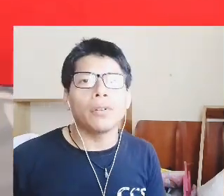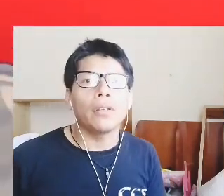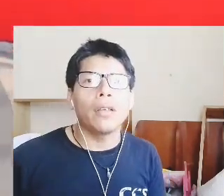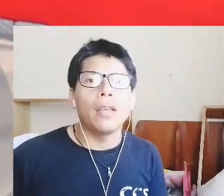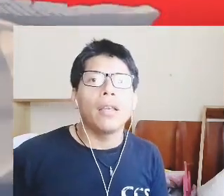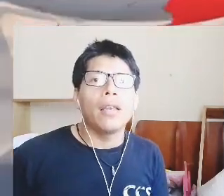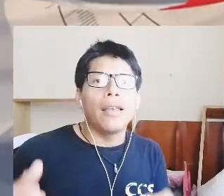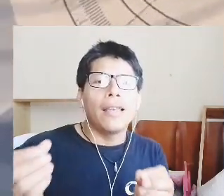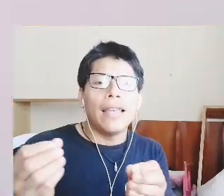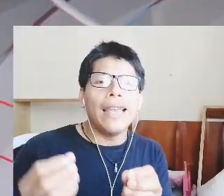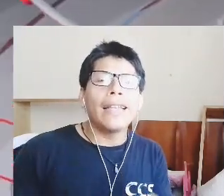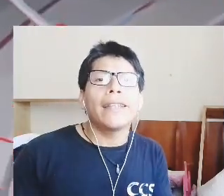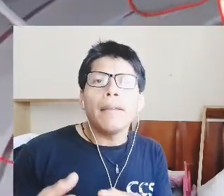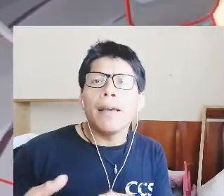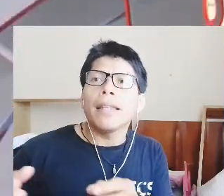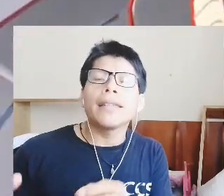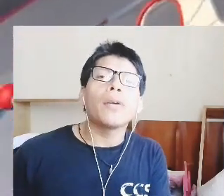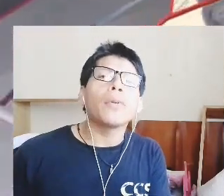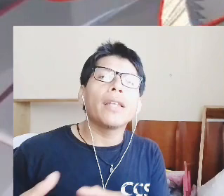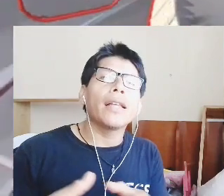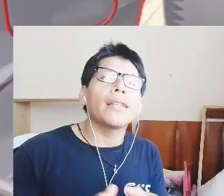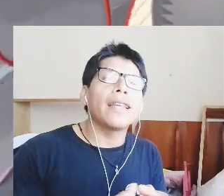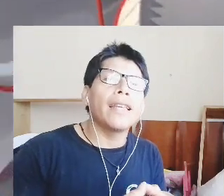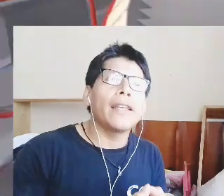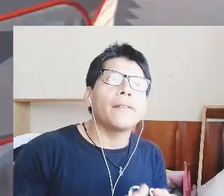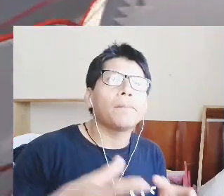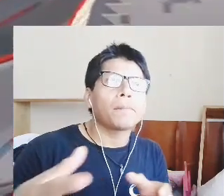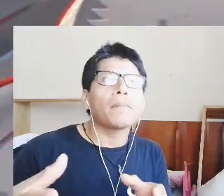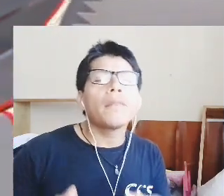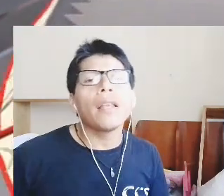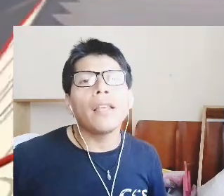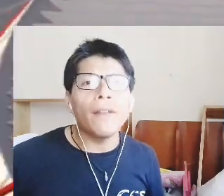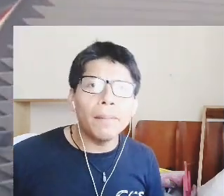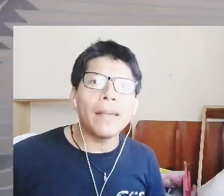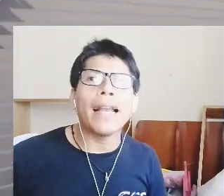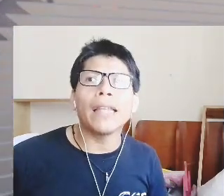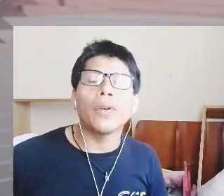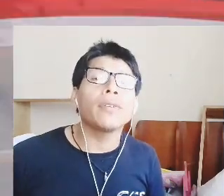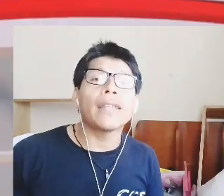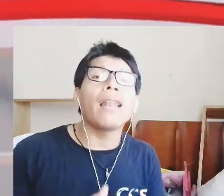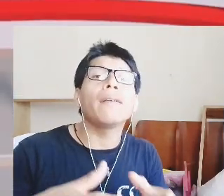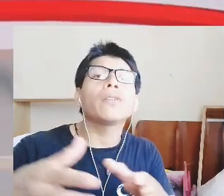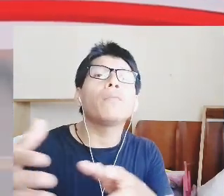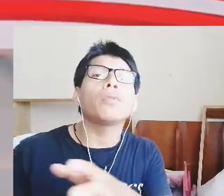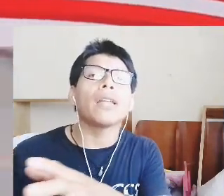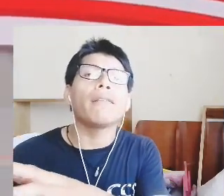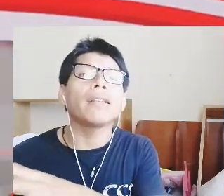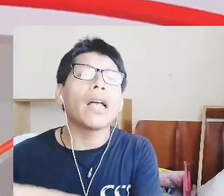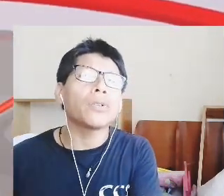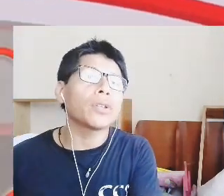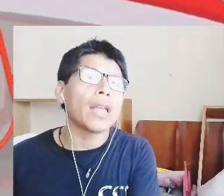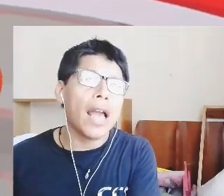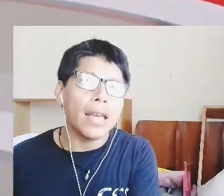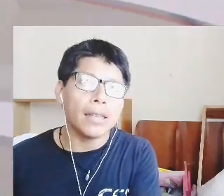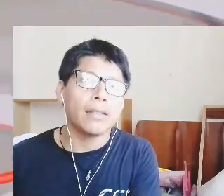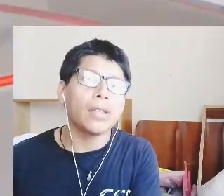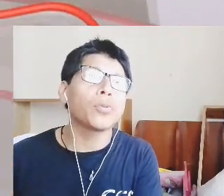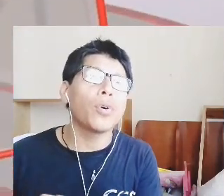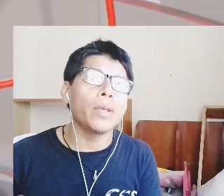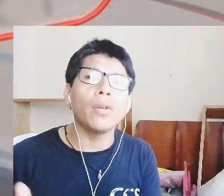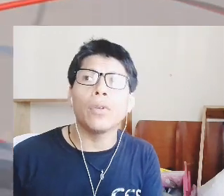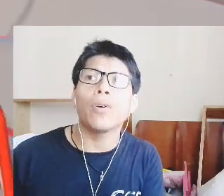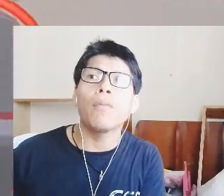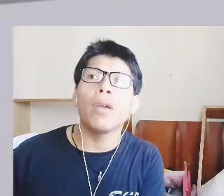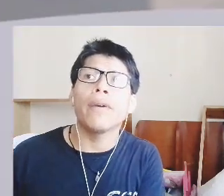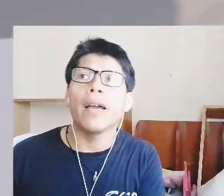imaginarnos el tema de seguridad de de Felipe Calderón tal vez no mostraban datos reales